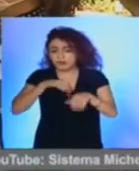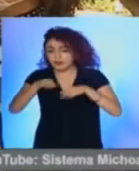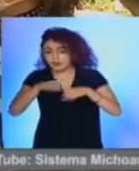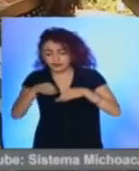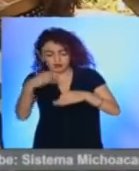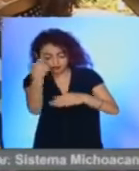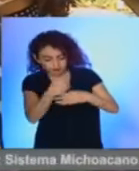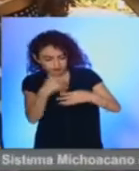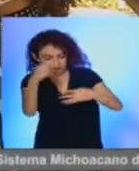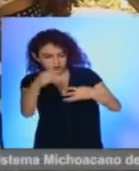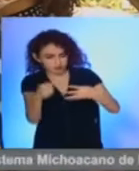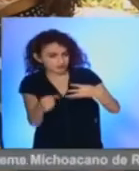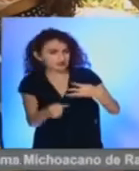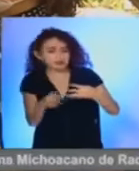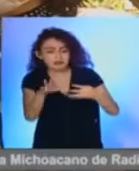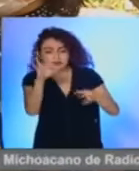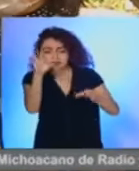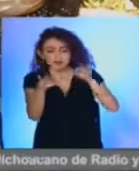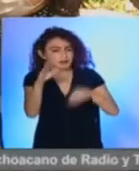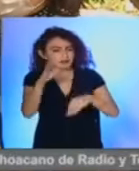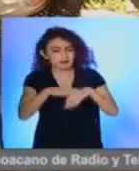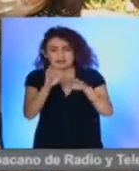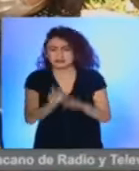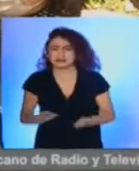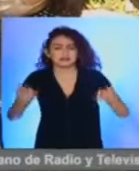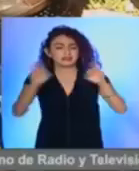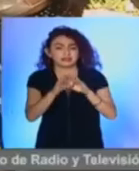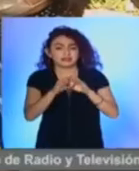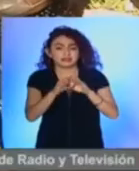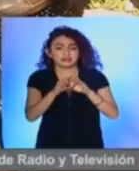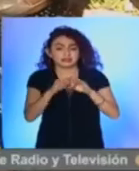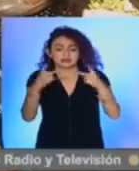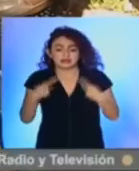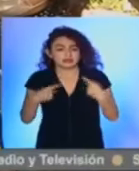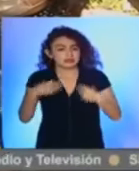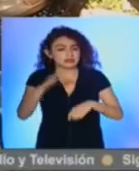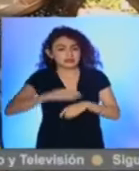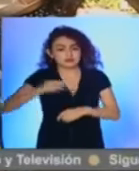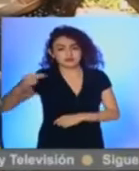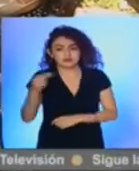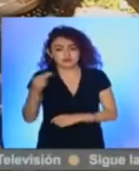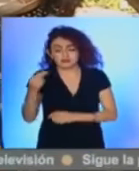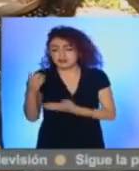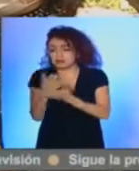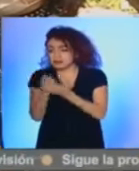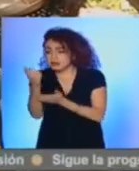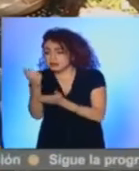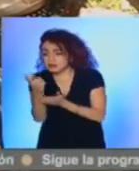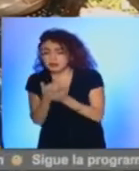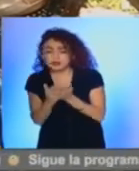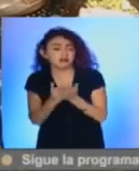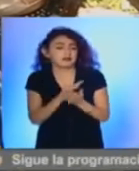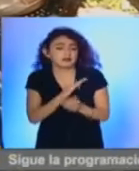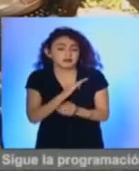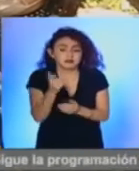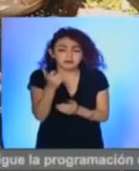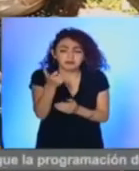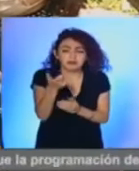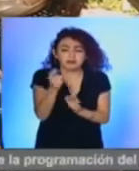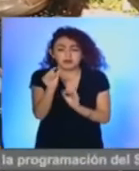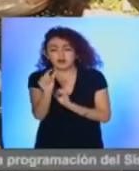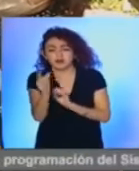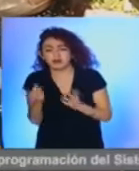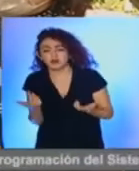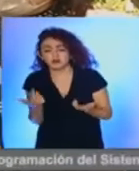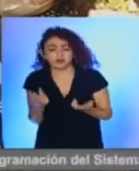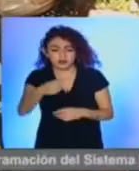ello, es que prioricemos. La gente más necesitada, la gente que gana menos, la que tiene menos capacidad económica,